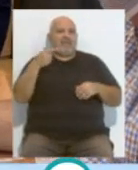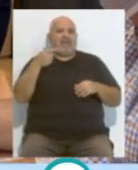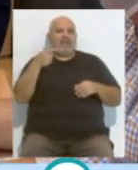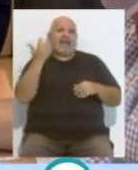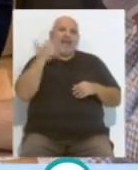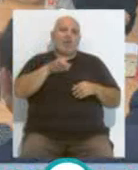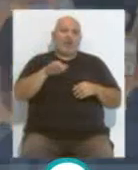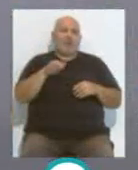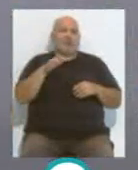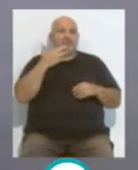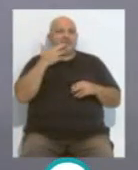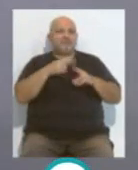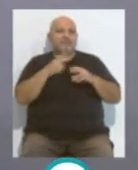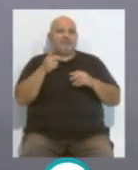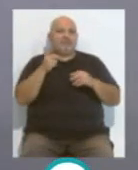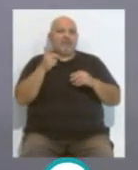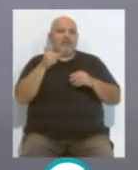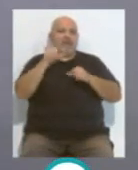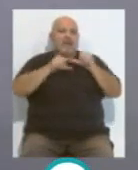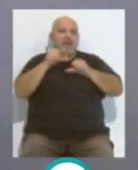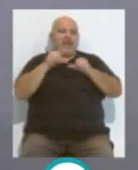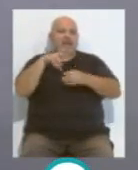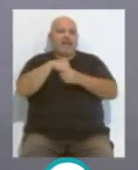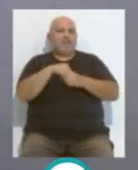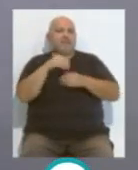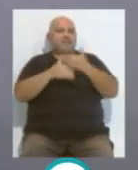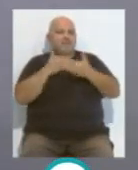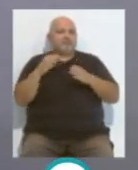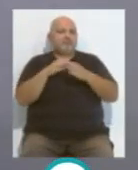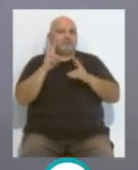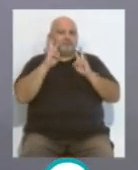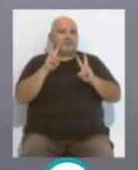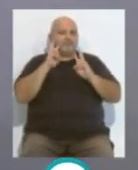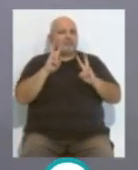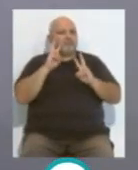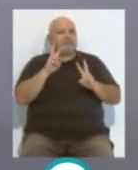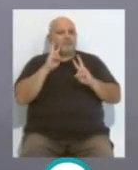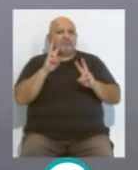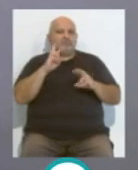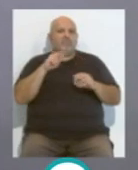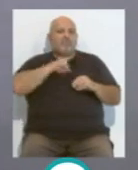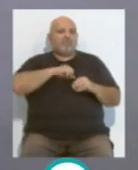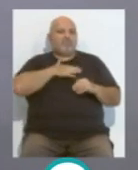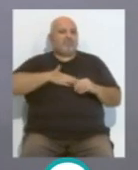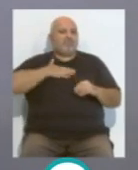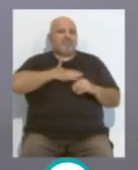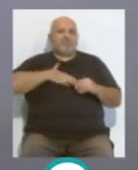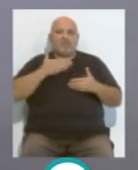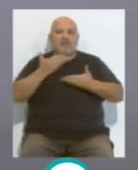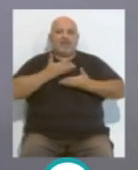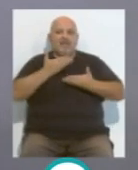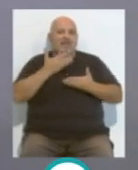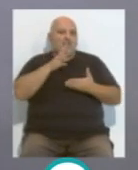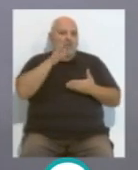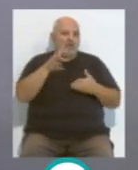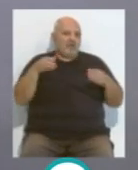fue casi un poco imposición de la Liga pero después los equipos se han visto tan tan tan reconfortados con ese paso que habían dado